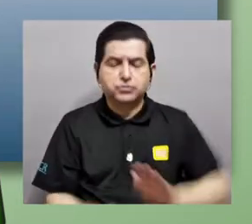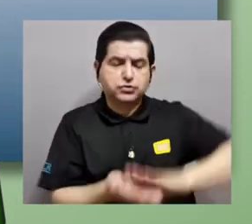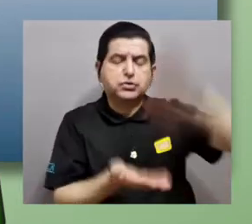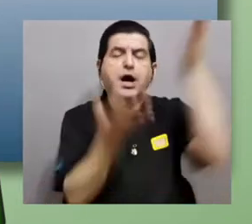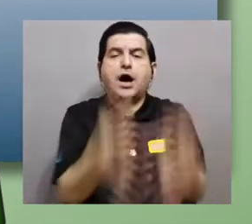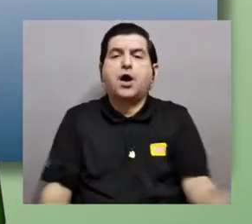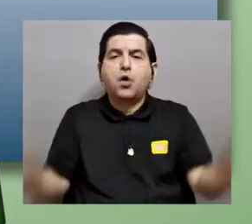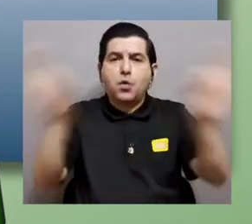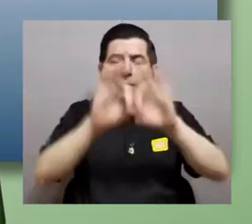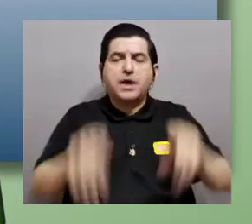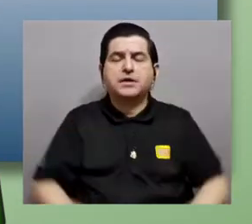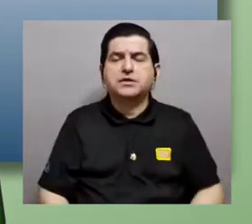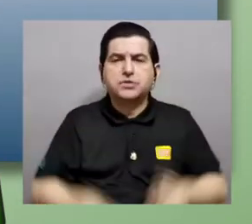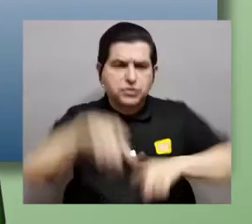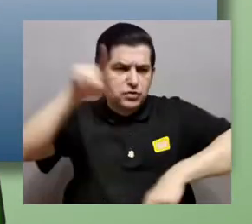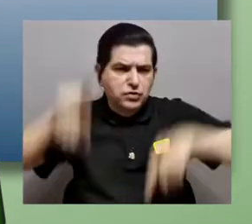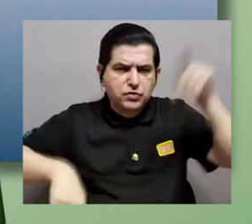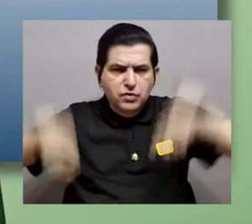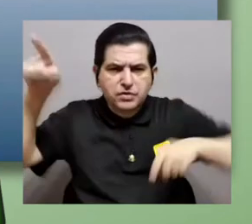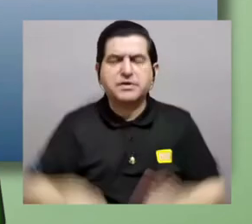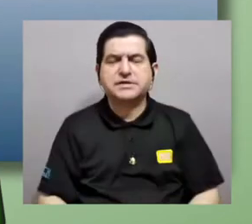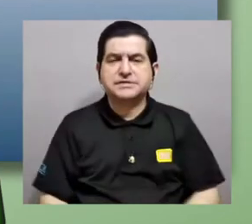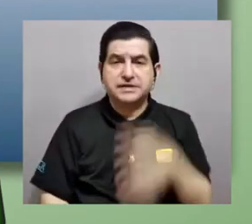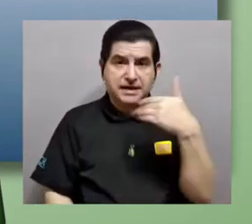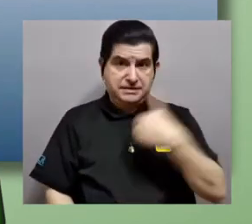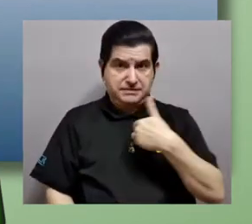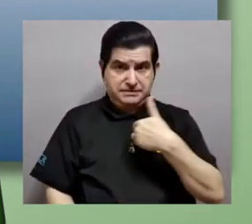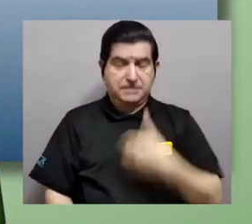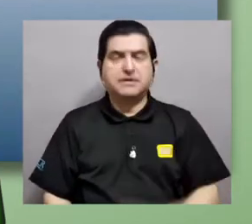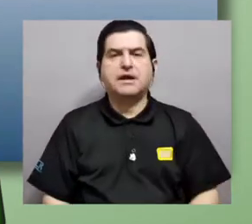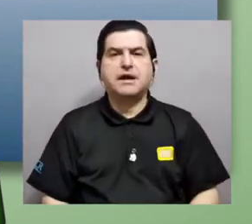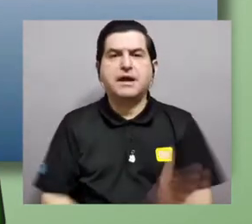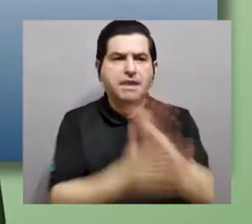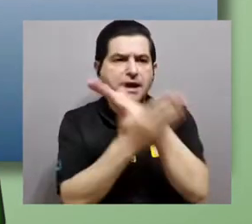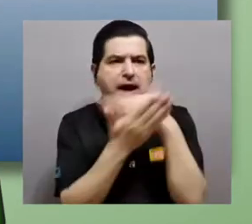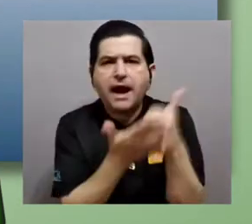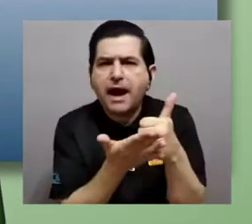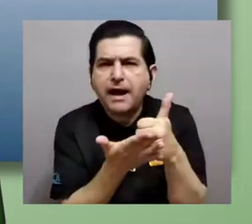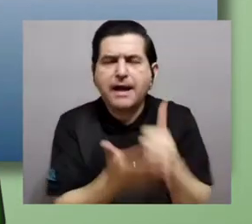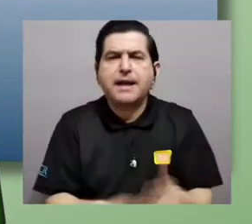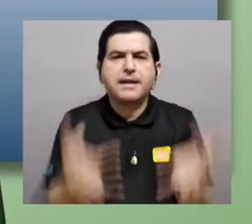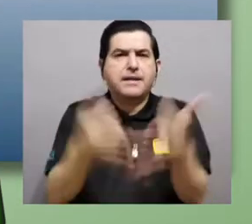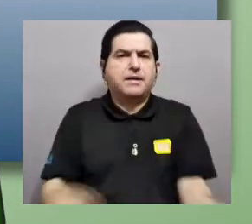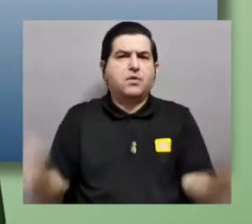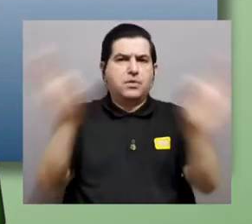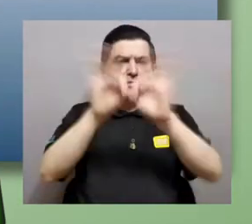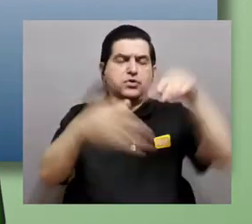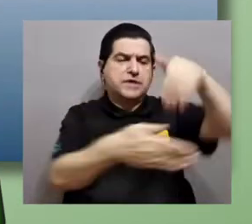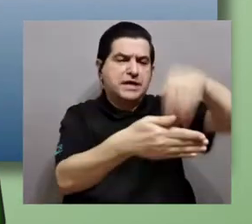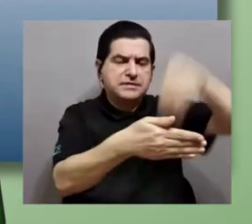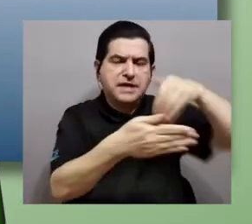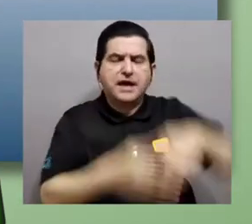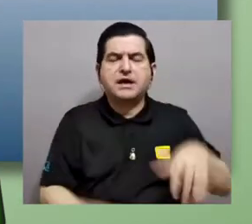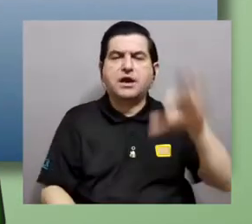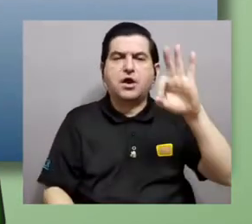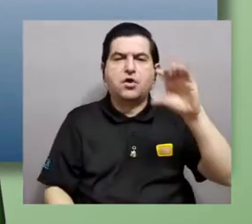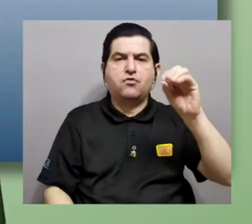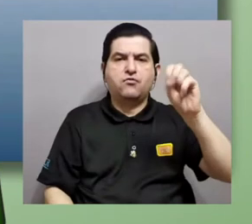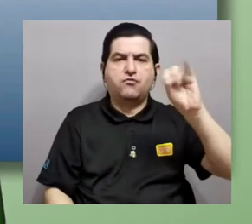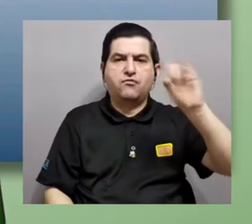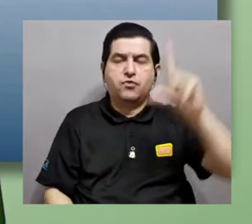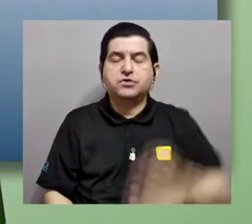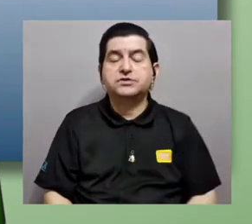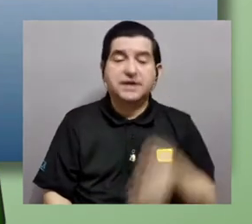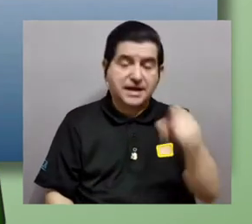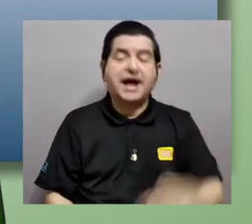incremento importante en la diversidad e intensidad de la bioturbación. Aparece algo muy importante para el registro fósil, que es el